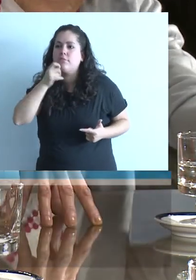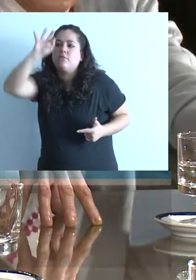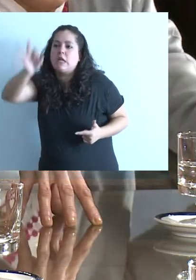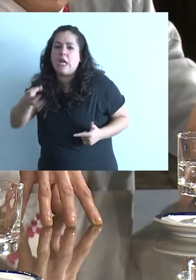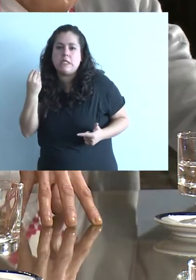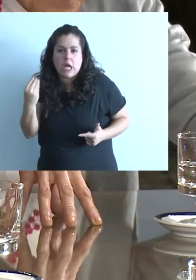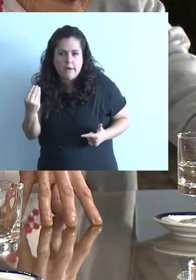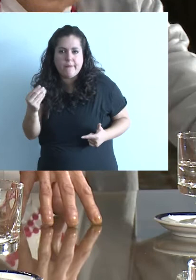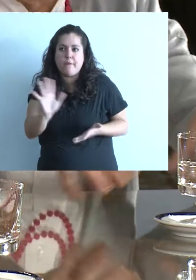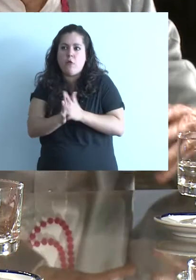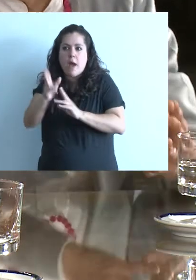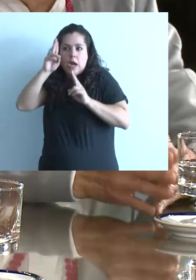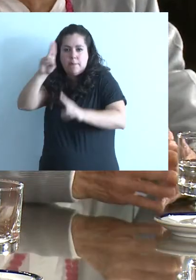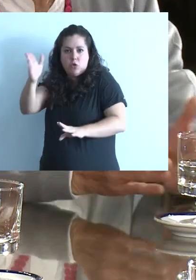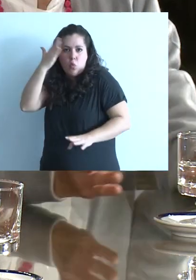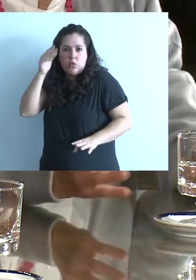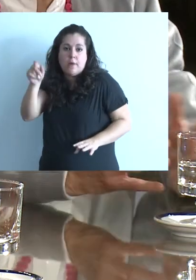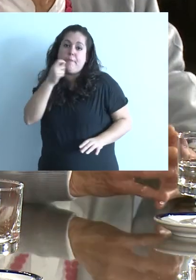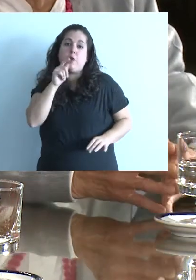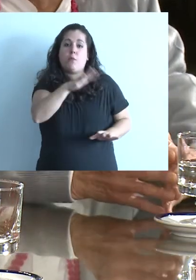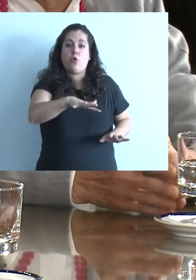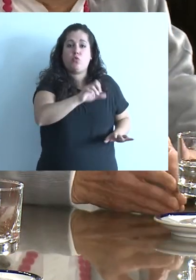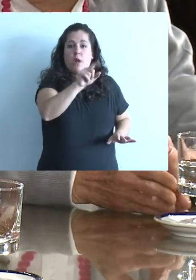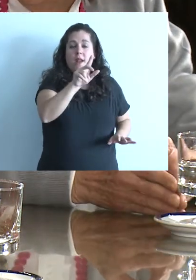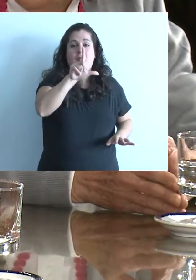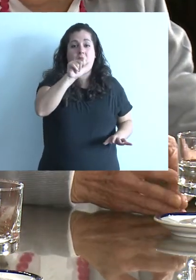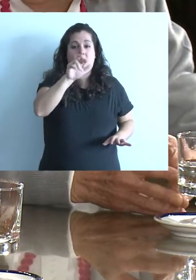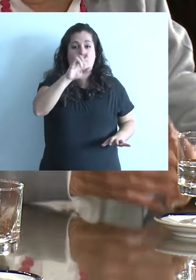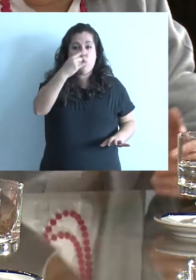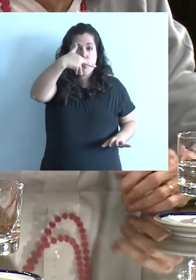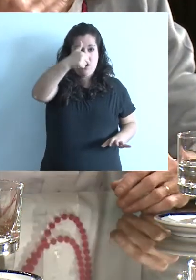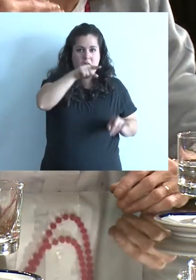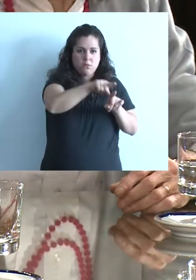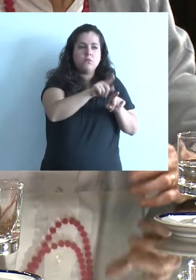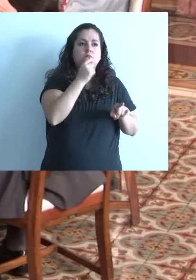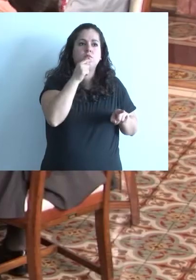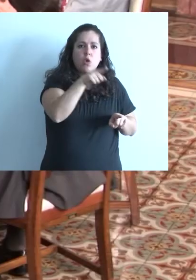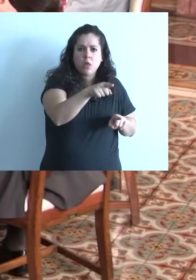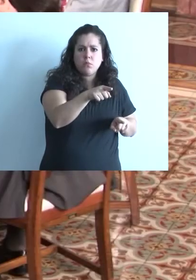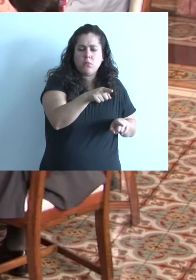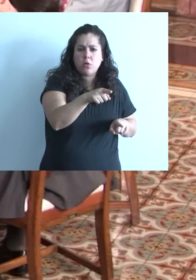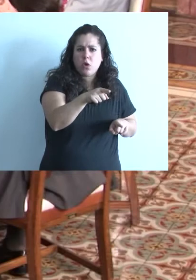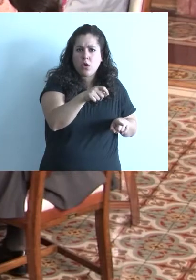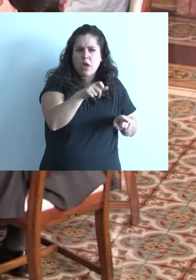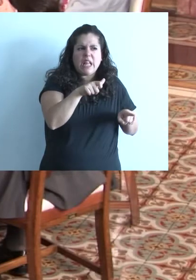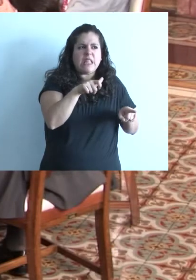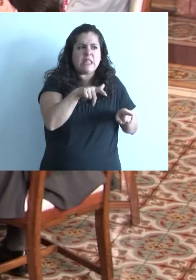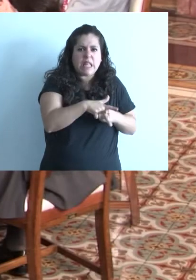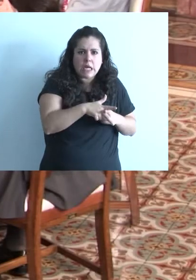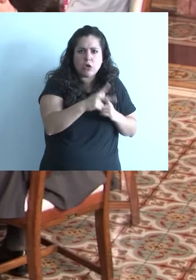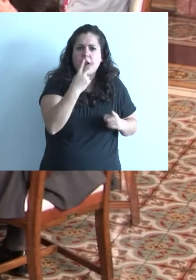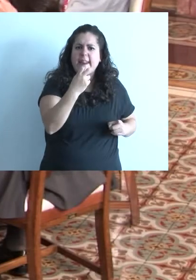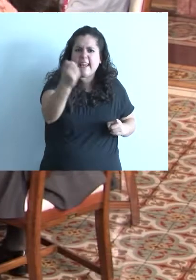se respetan las culturas, pero, por ejemplo, en La Puna. Estas comunidades perdidas en La Puna, ellos quieren